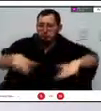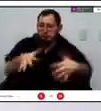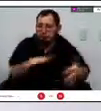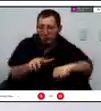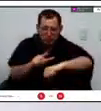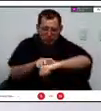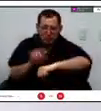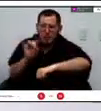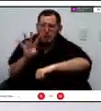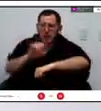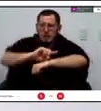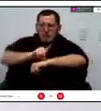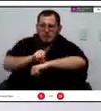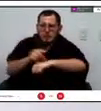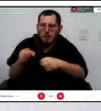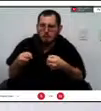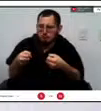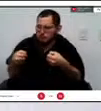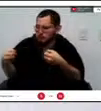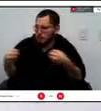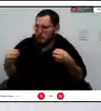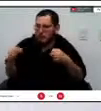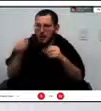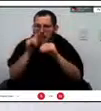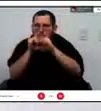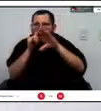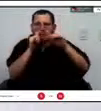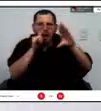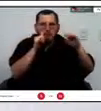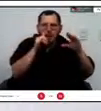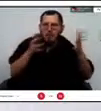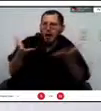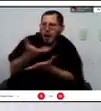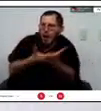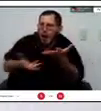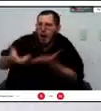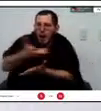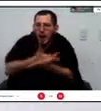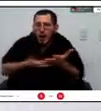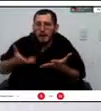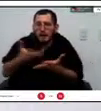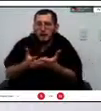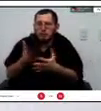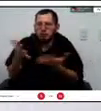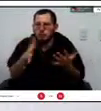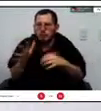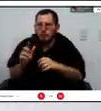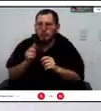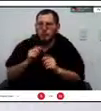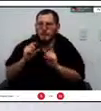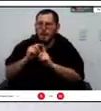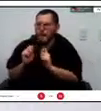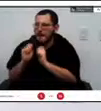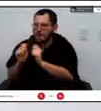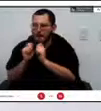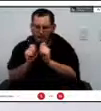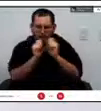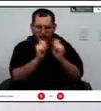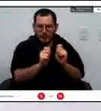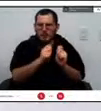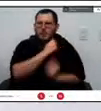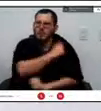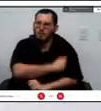voy a ir otorgando la palabra pero les voy a pedir dos cosas a los panelistas uno ser muy breves dado que los tiempos están tan limitados